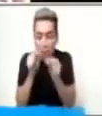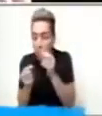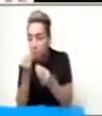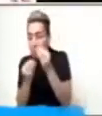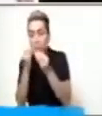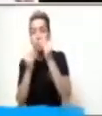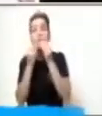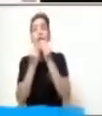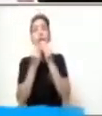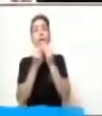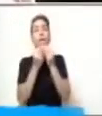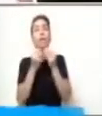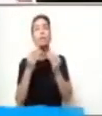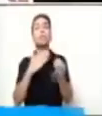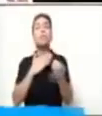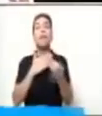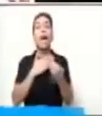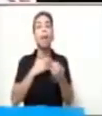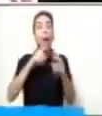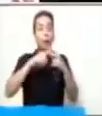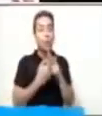empieza con A.